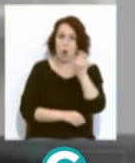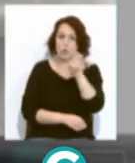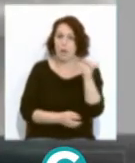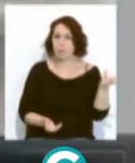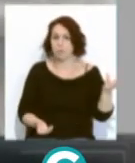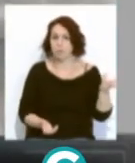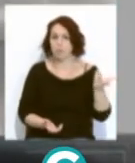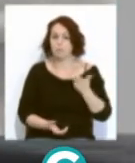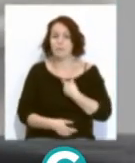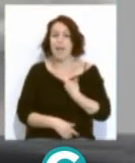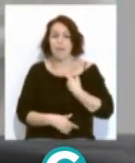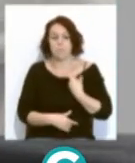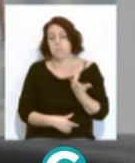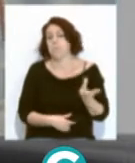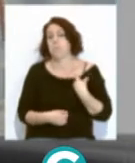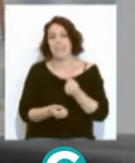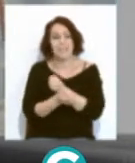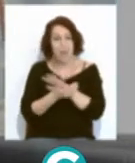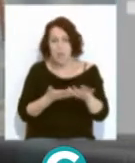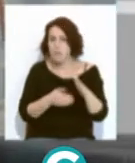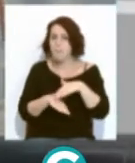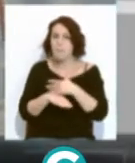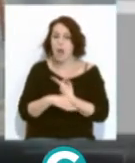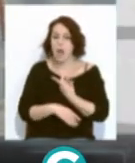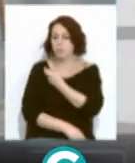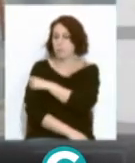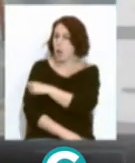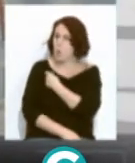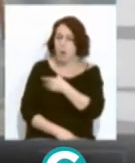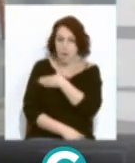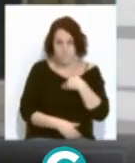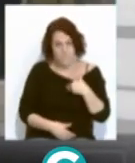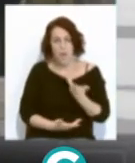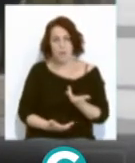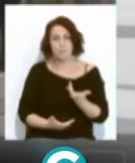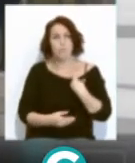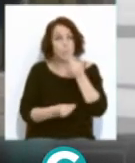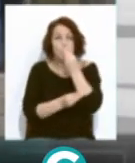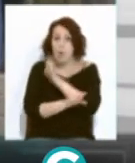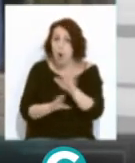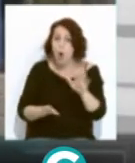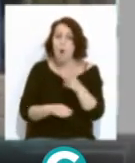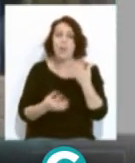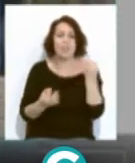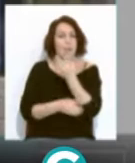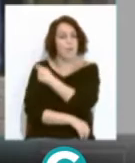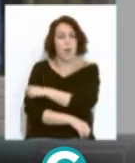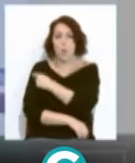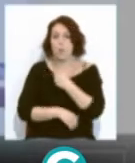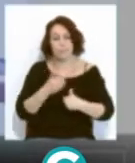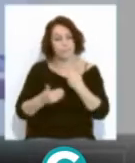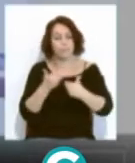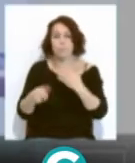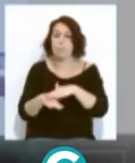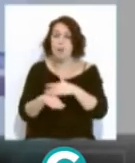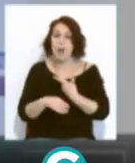que desinteresadamente se han ofrecido para poder vacunar. Es lo mejor, hay que avanzar en la vacunación para